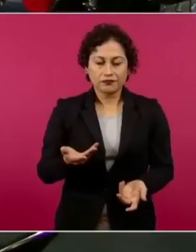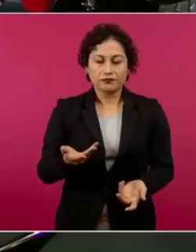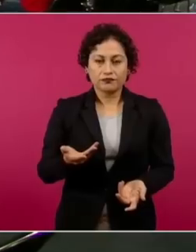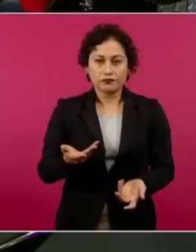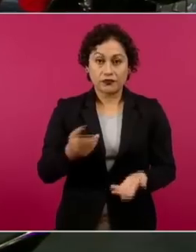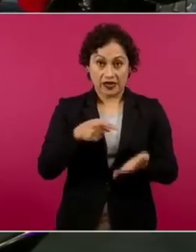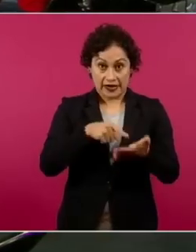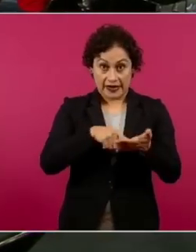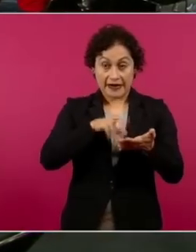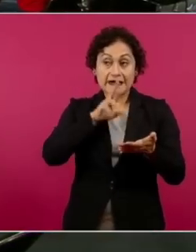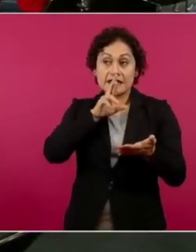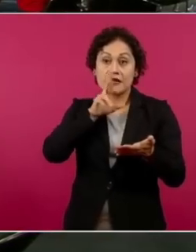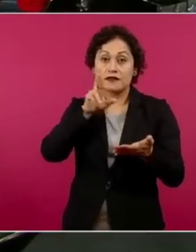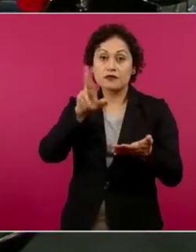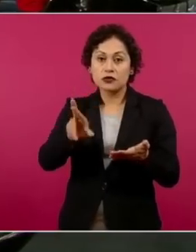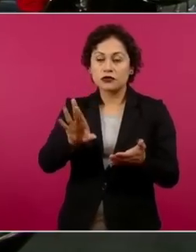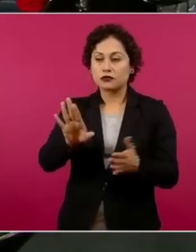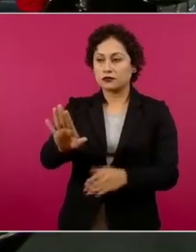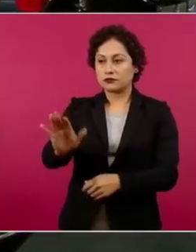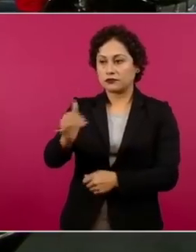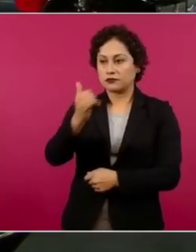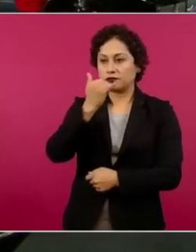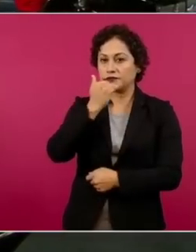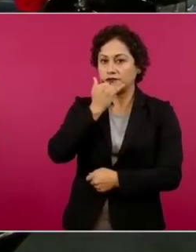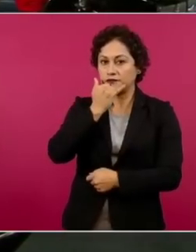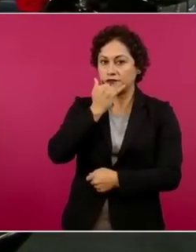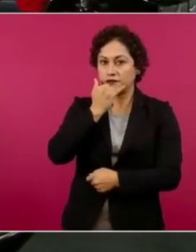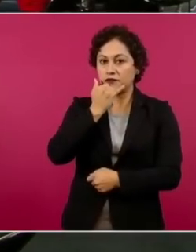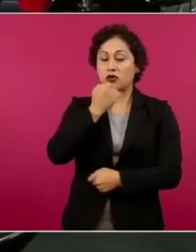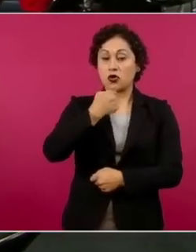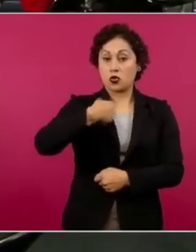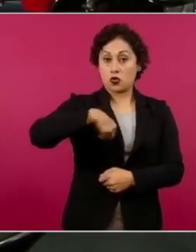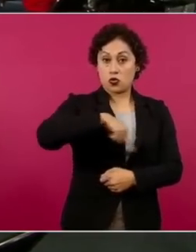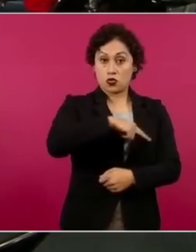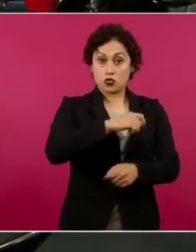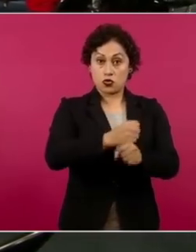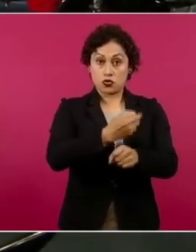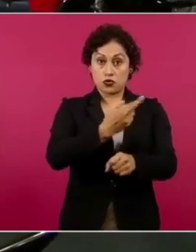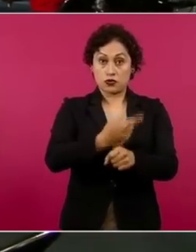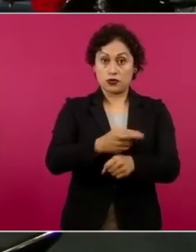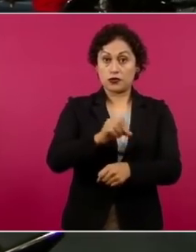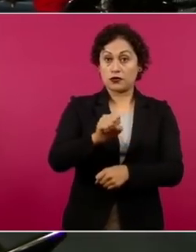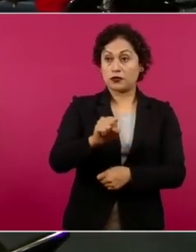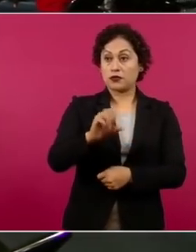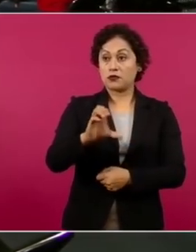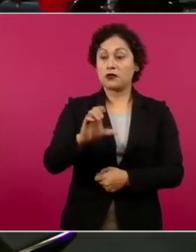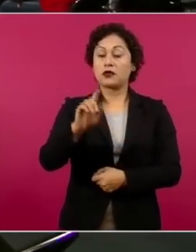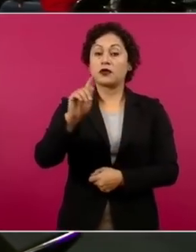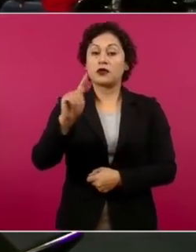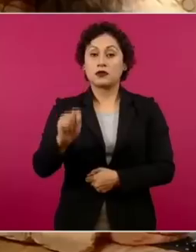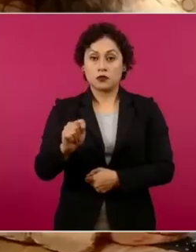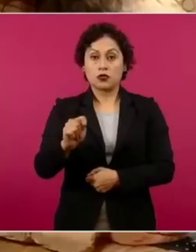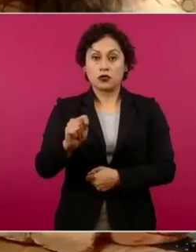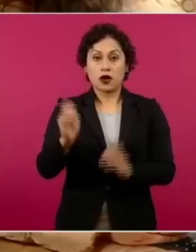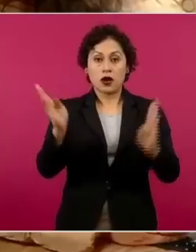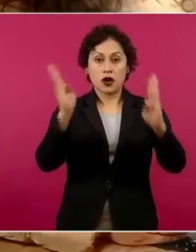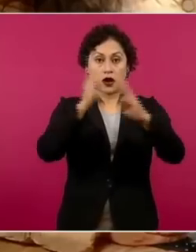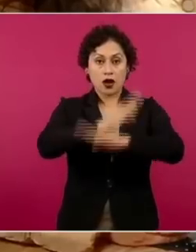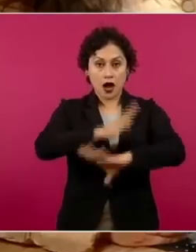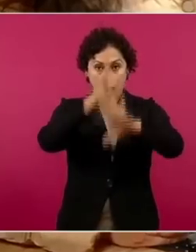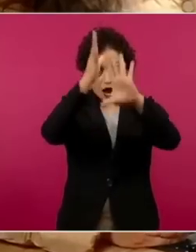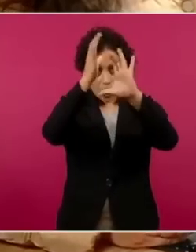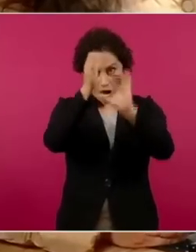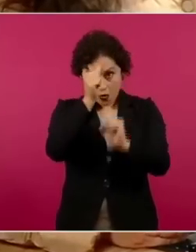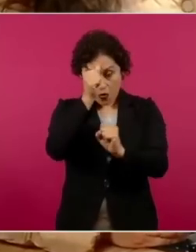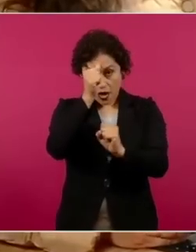su conocimiento que no es voluntad de este organismo llegar a un mecanismo alternativo